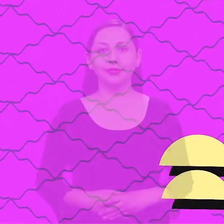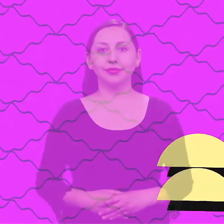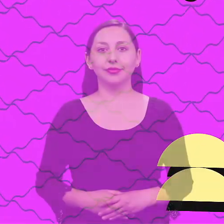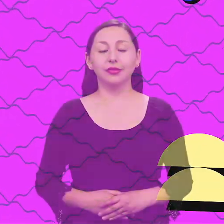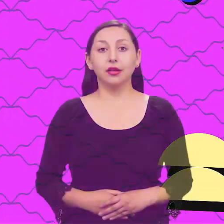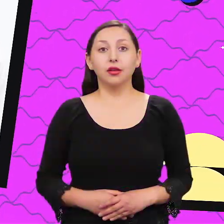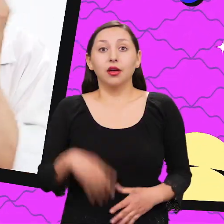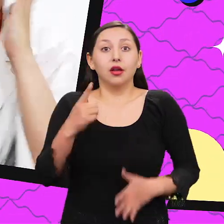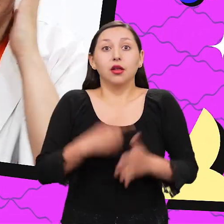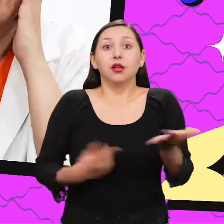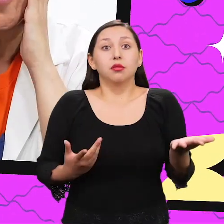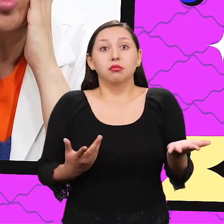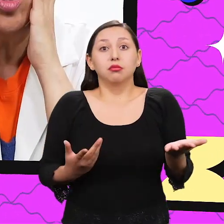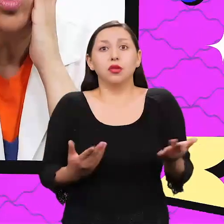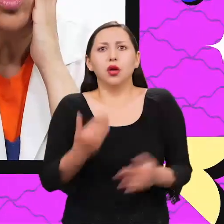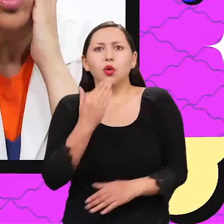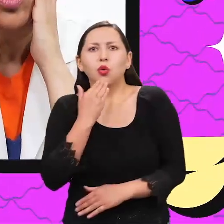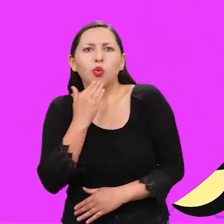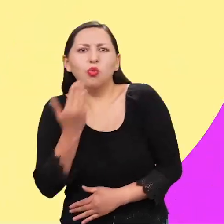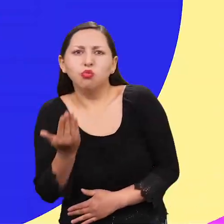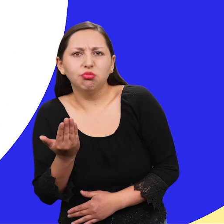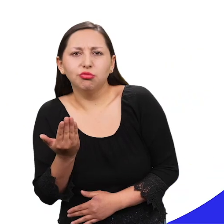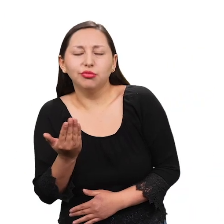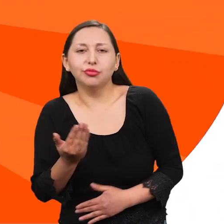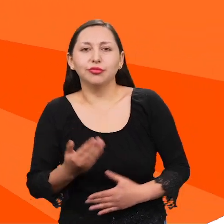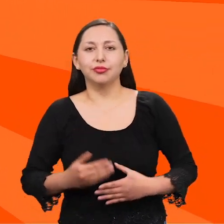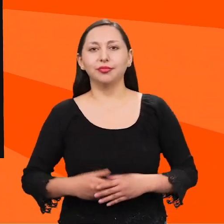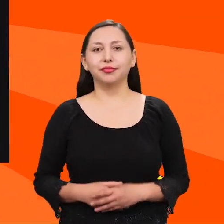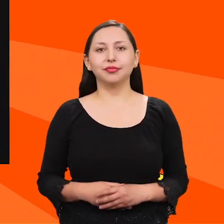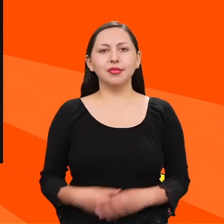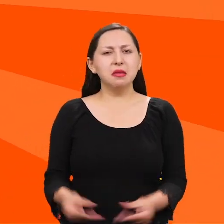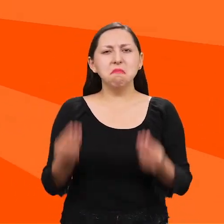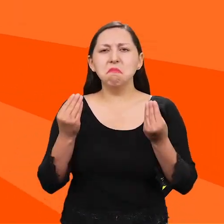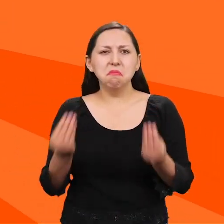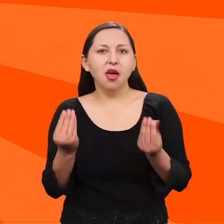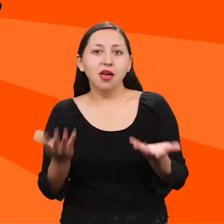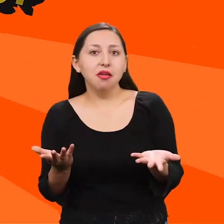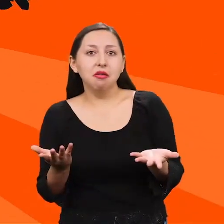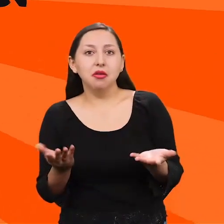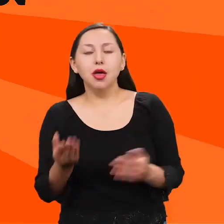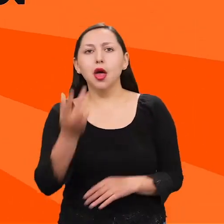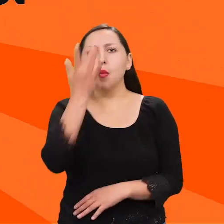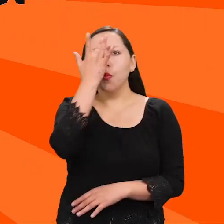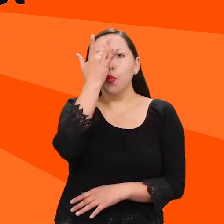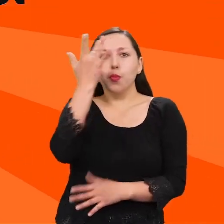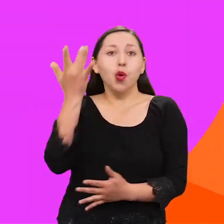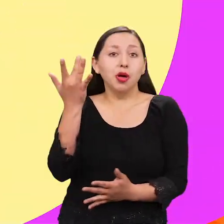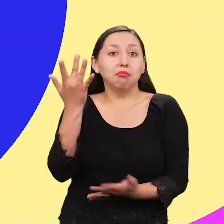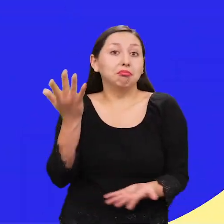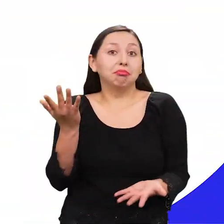¿Qué? ¿Cómo? ¿Para qué? ¿Por qué?